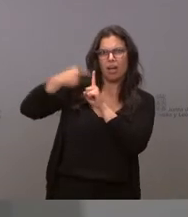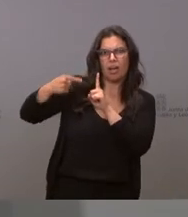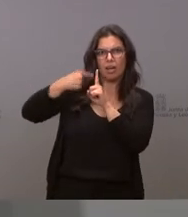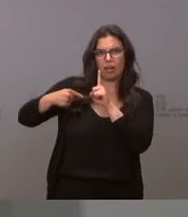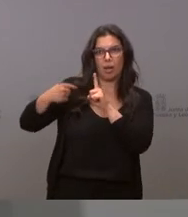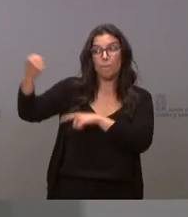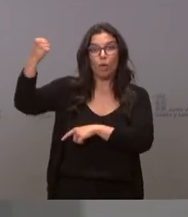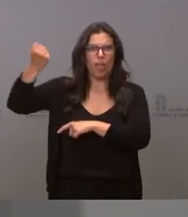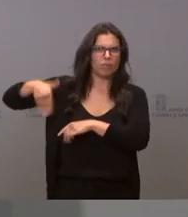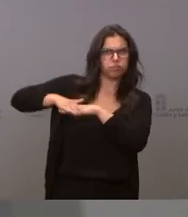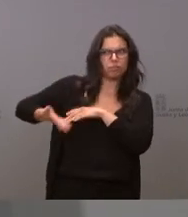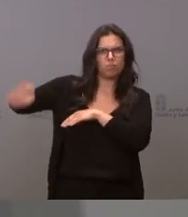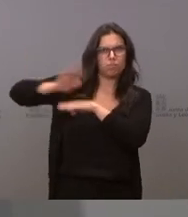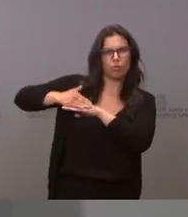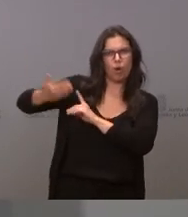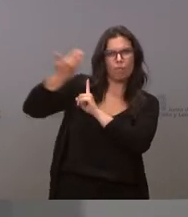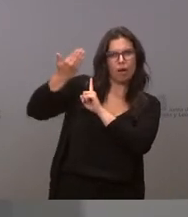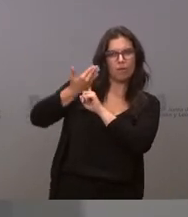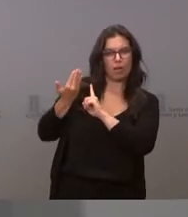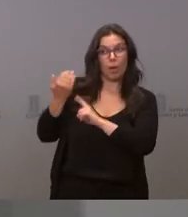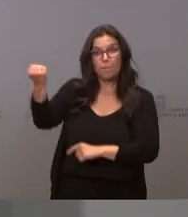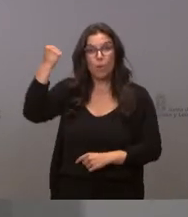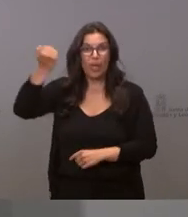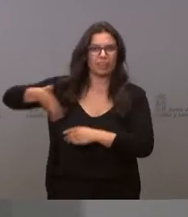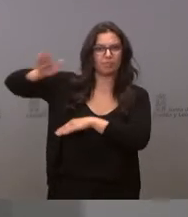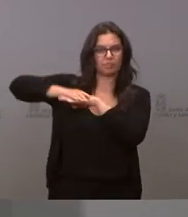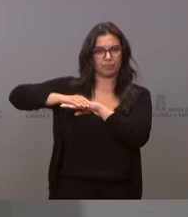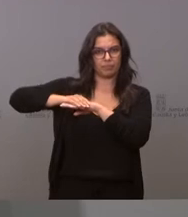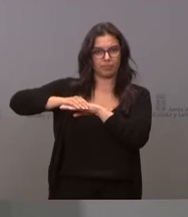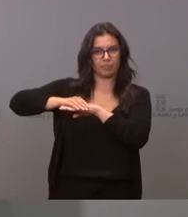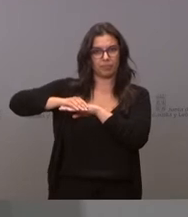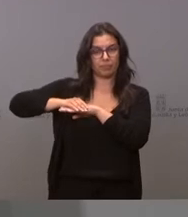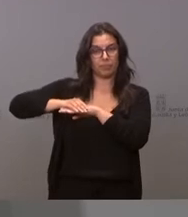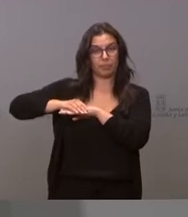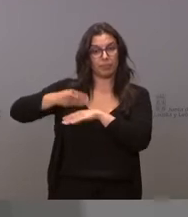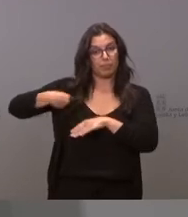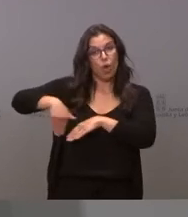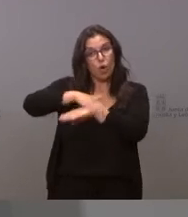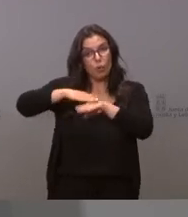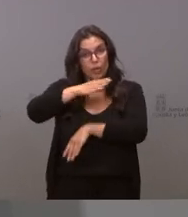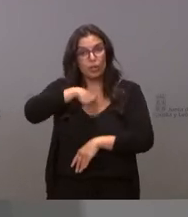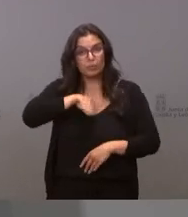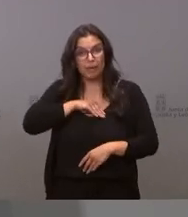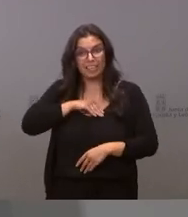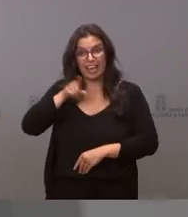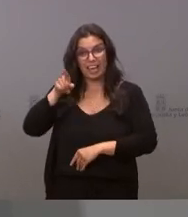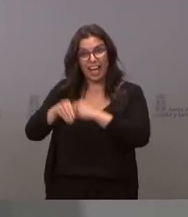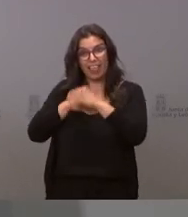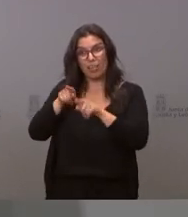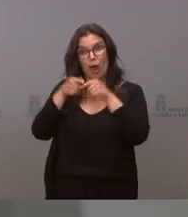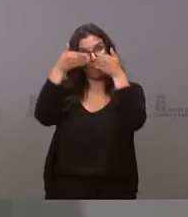poder acosados desde el poder lo que está haciendo lo el gobierno no es progresista